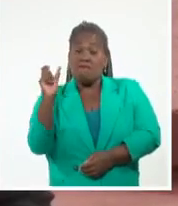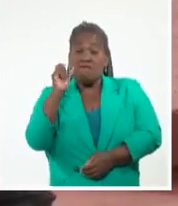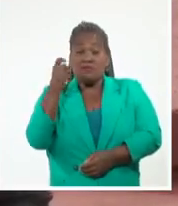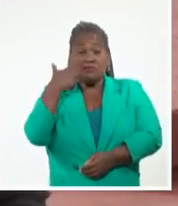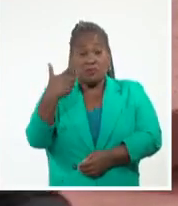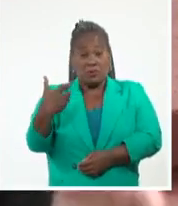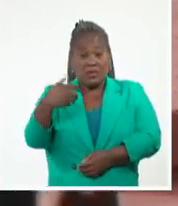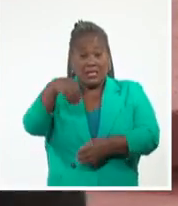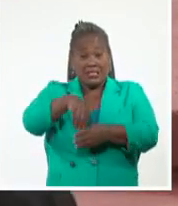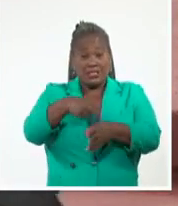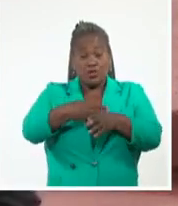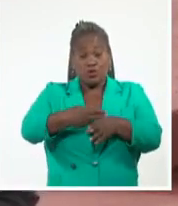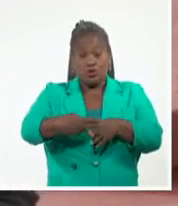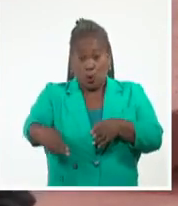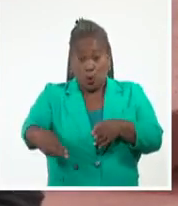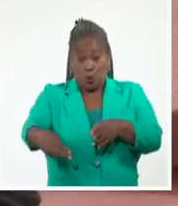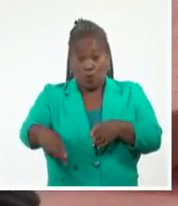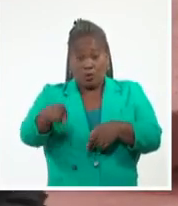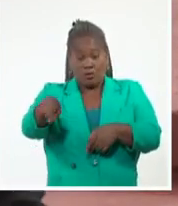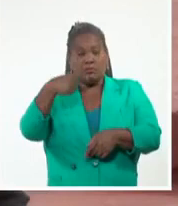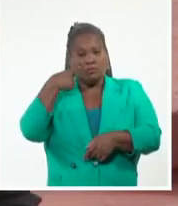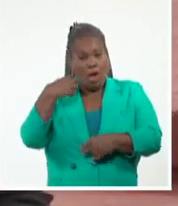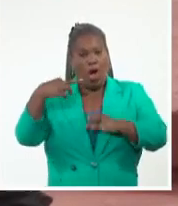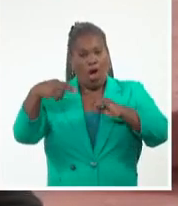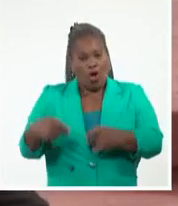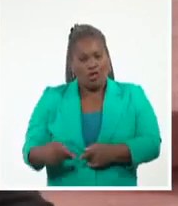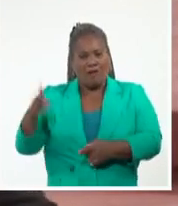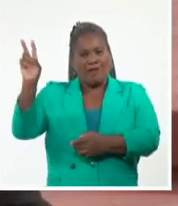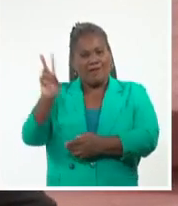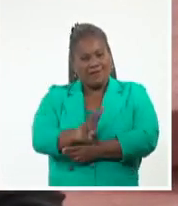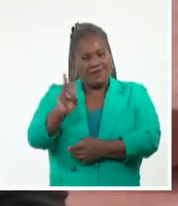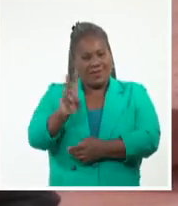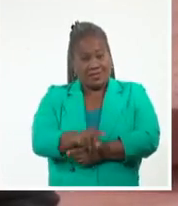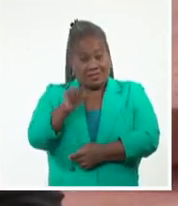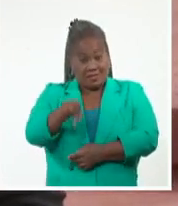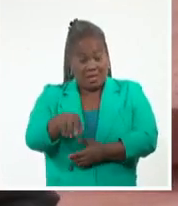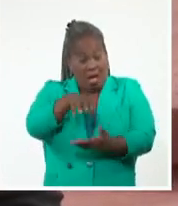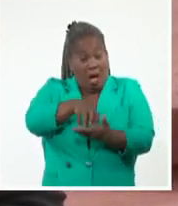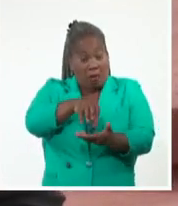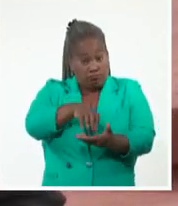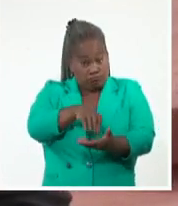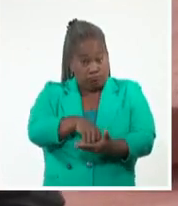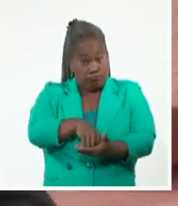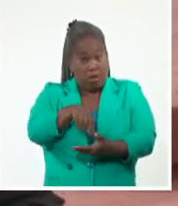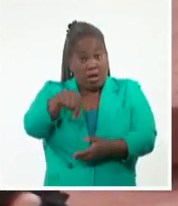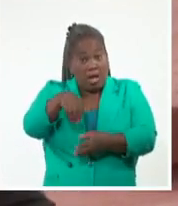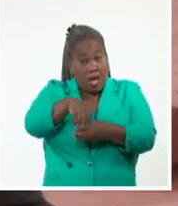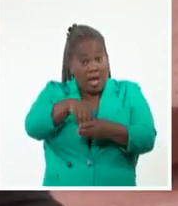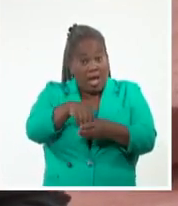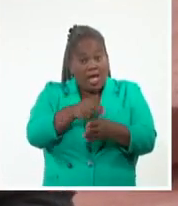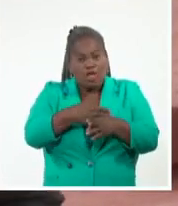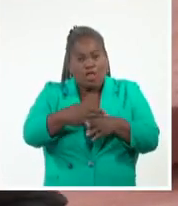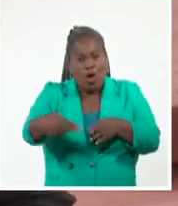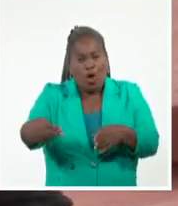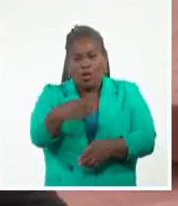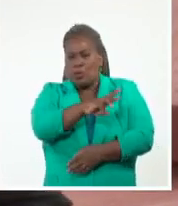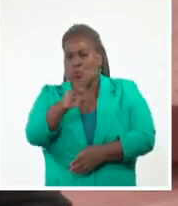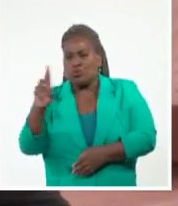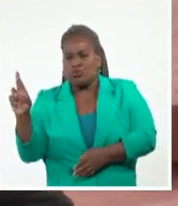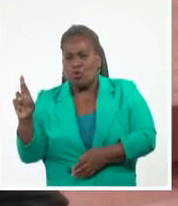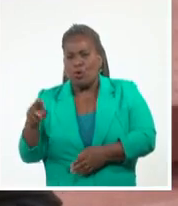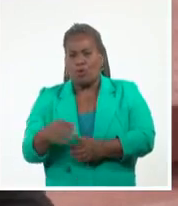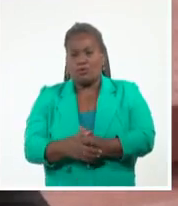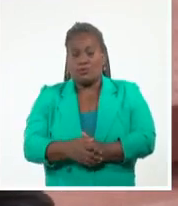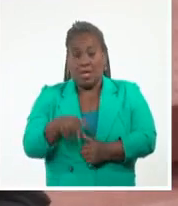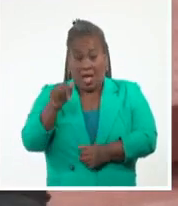nuestra historia, pues volvemos a este lugar que encierra un capítulo importante de la revolución, de su historia. Y vamos